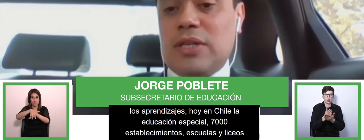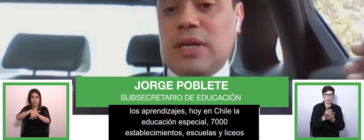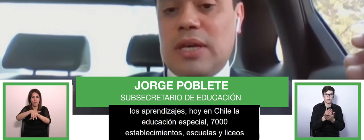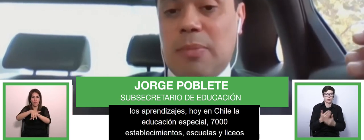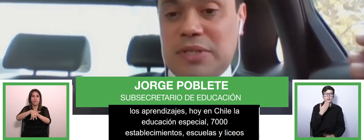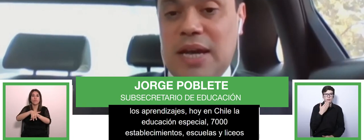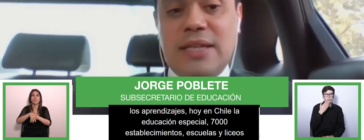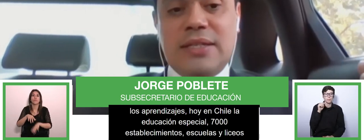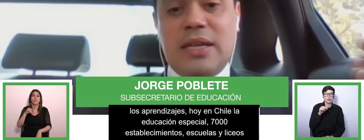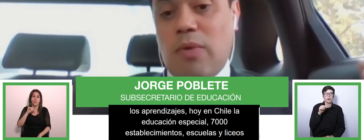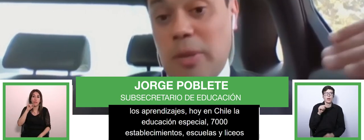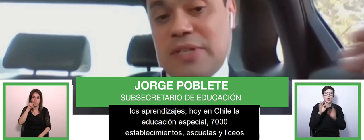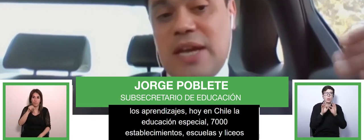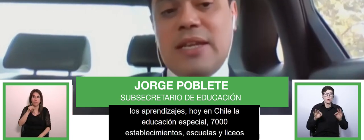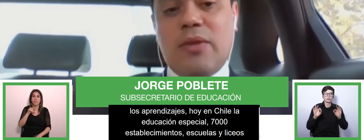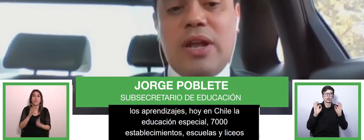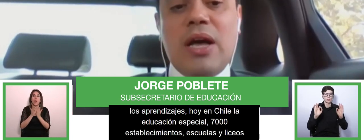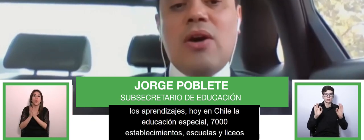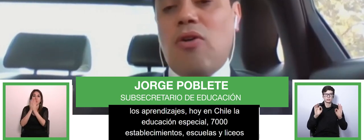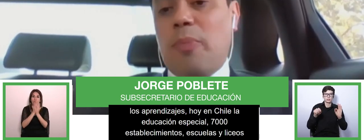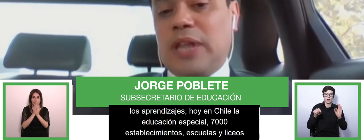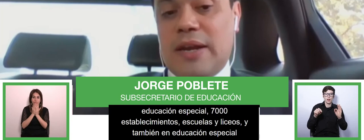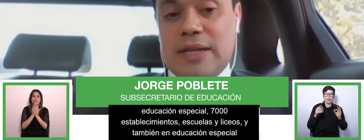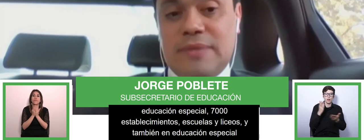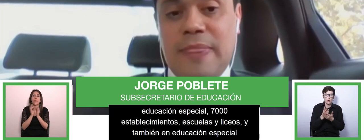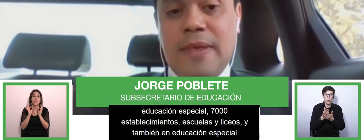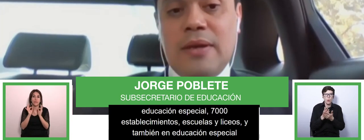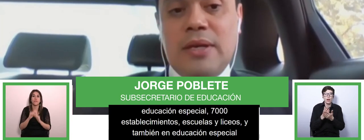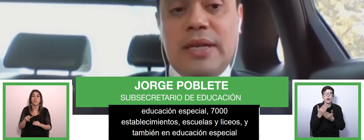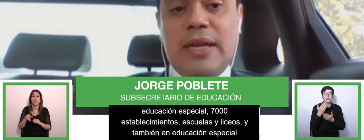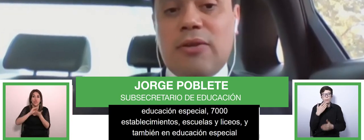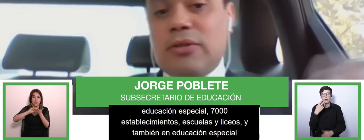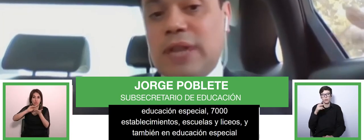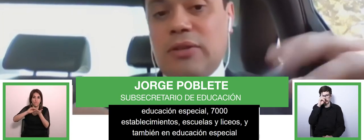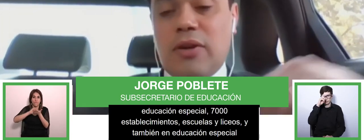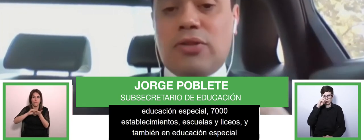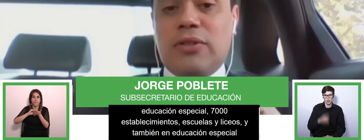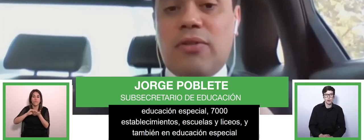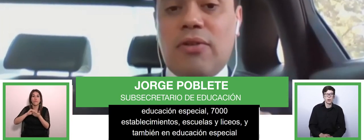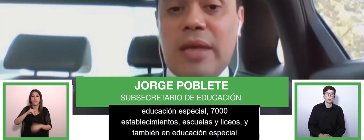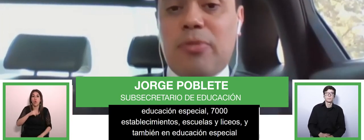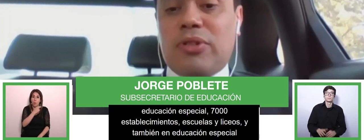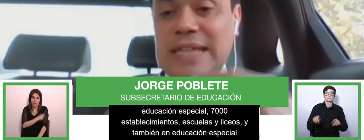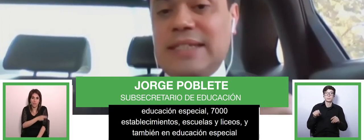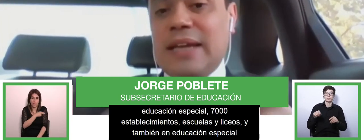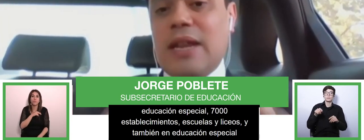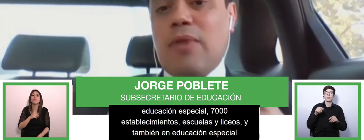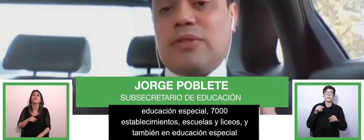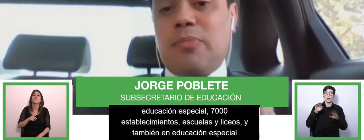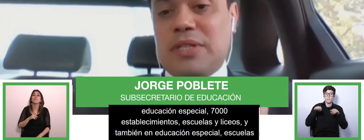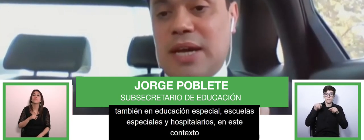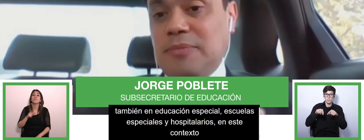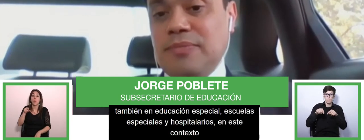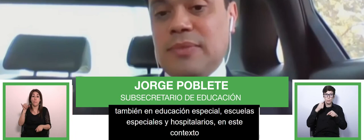educaciones especiales en escuelas especiales y en escuelas hospitalarias en este contexto y reconociendo la importancia que